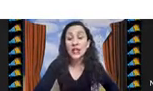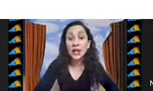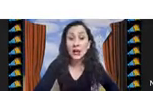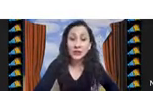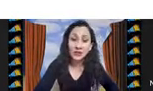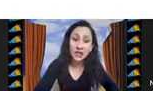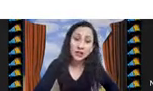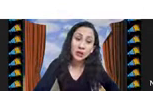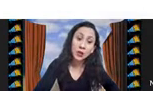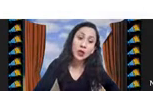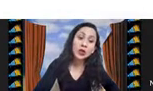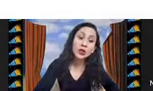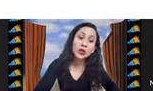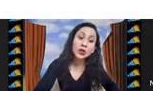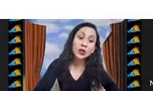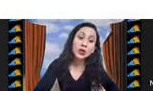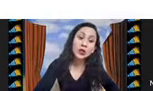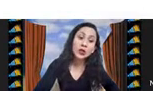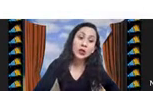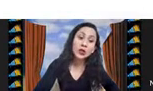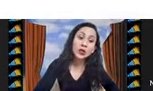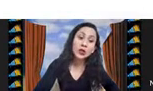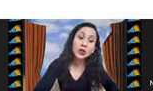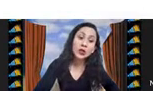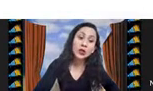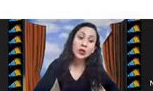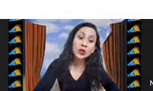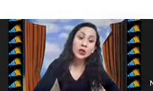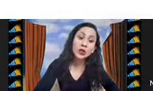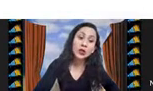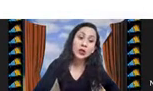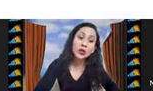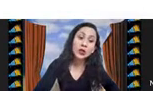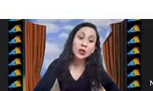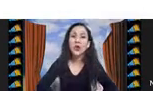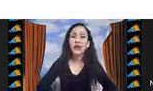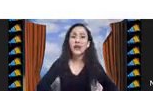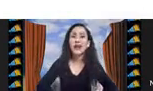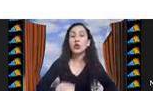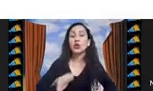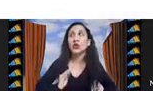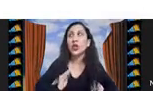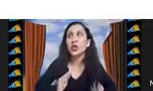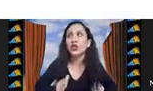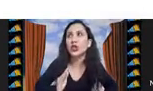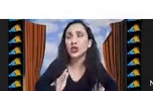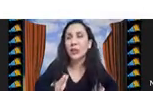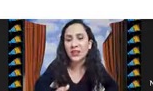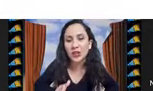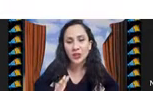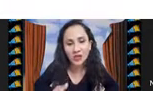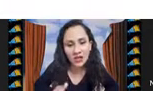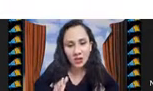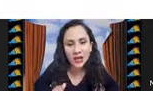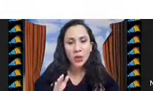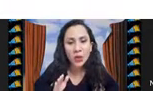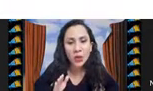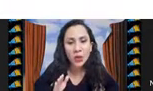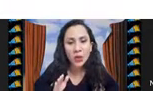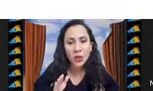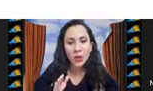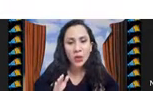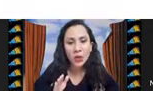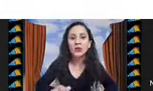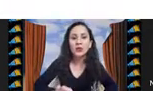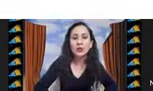puedo exceder la capacidad de ninguno de los contenedores. Y también tengo otras restricciones, como que todos los objetos los tengo que